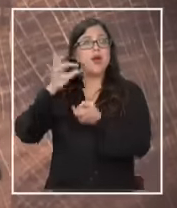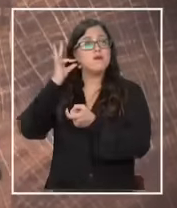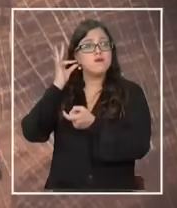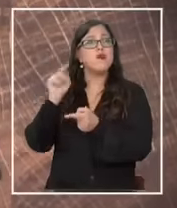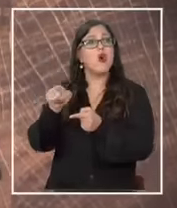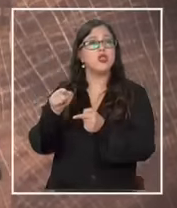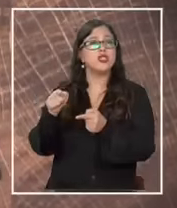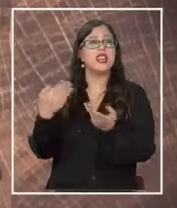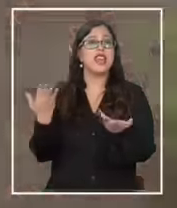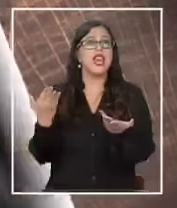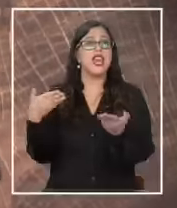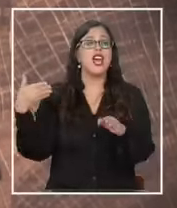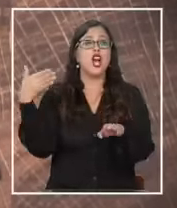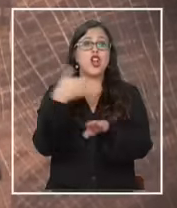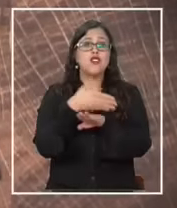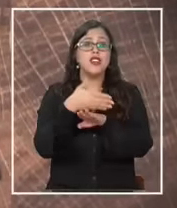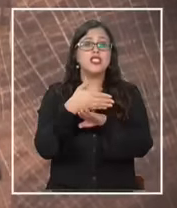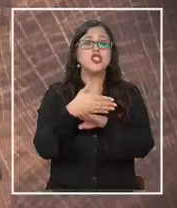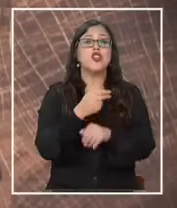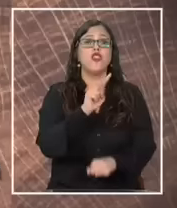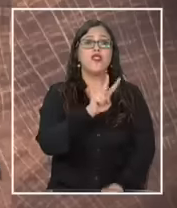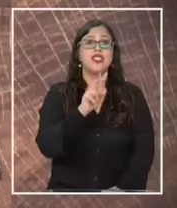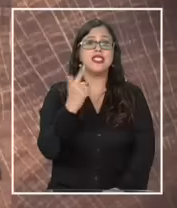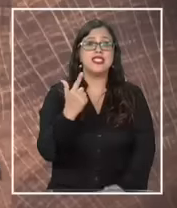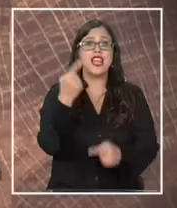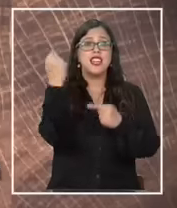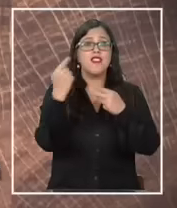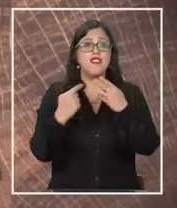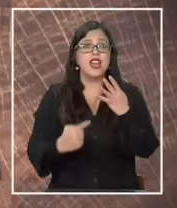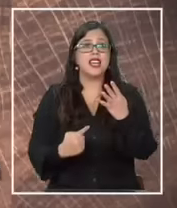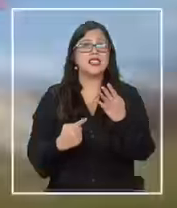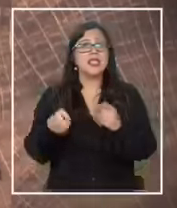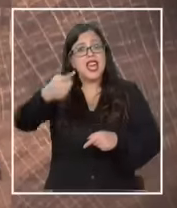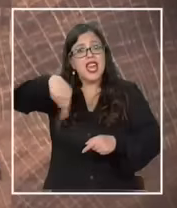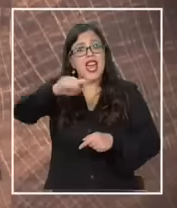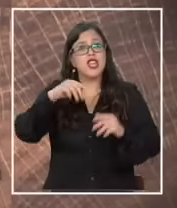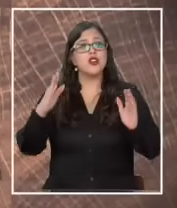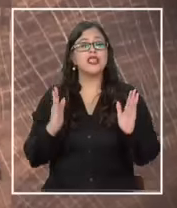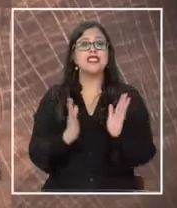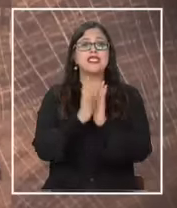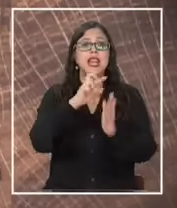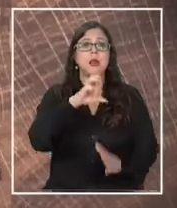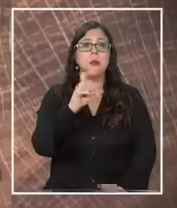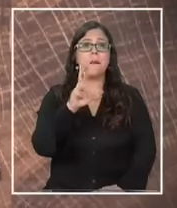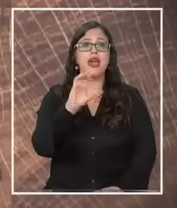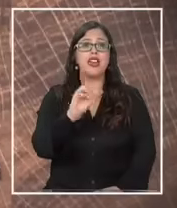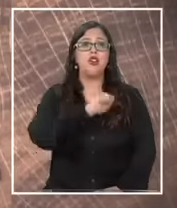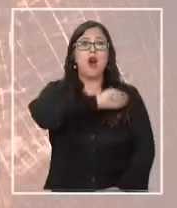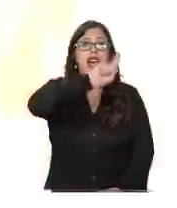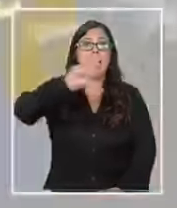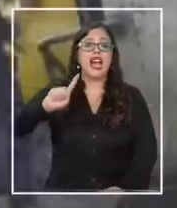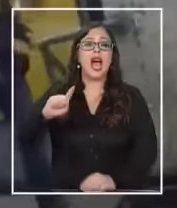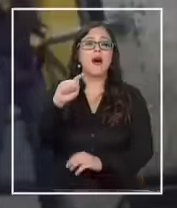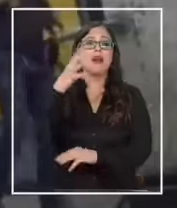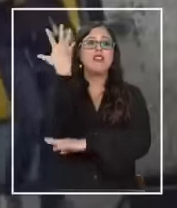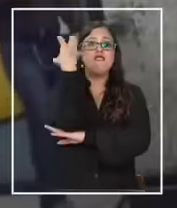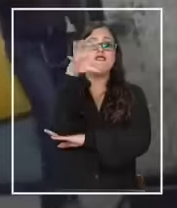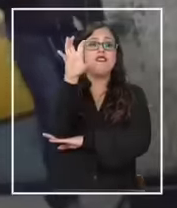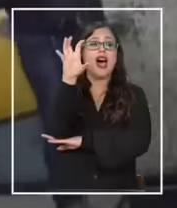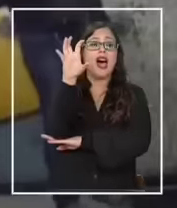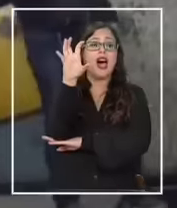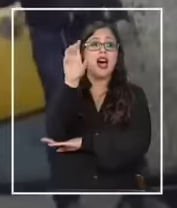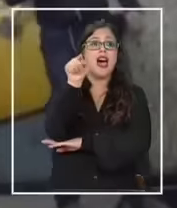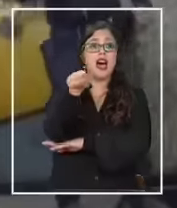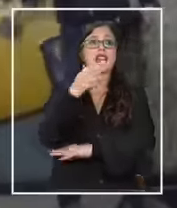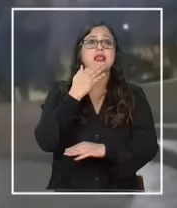quien lo visitó 27 veces durante toda su hazaña estuvieron en San Pedro de Atacama en el Faro de la Serena luego en el metro